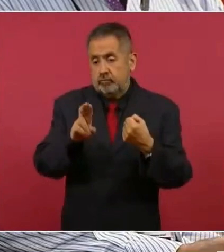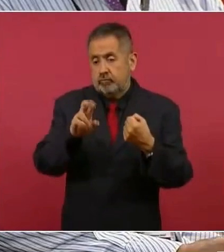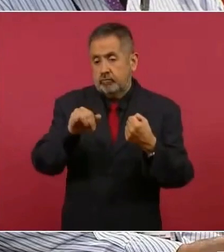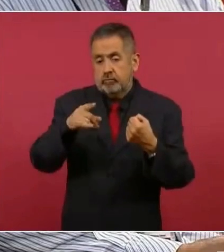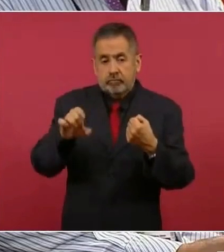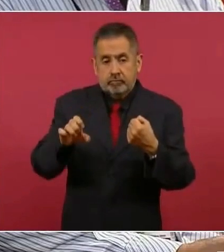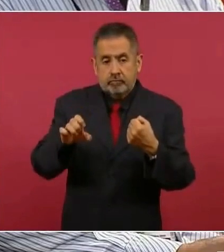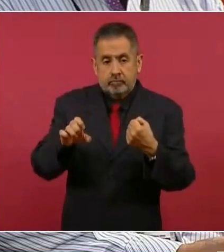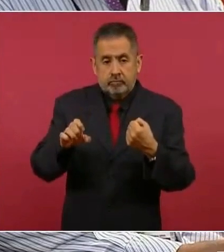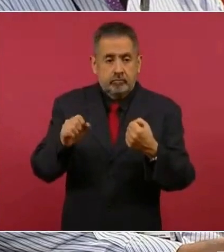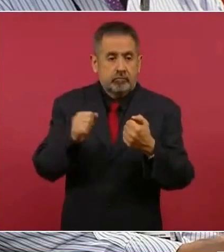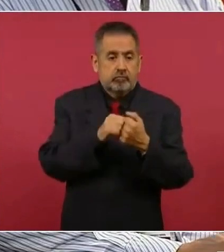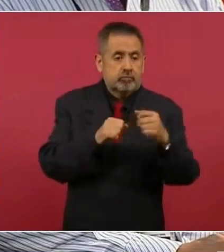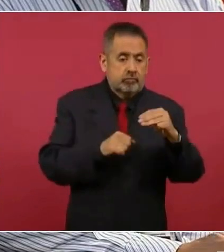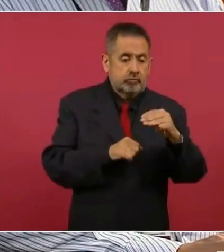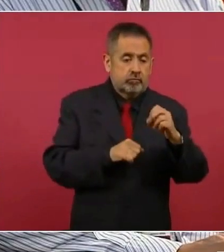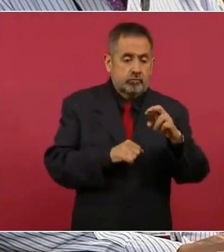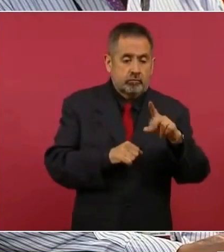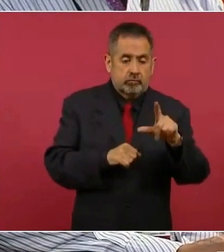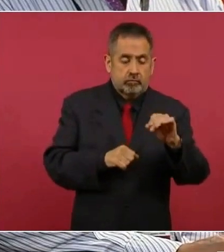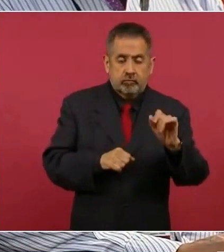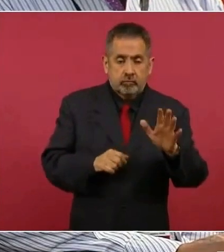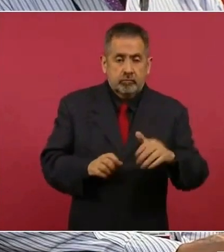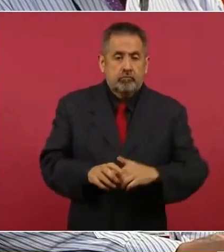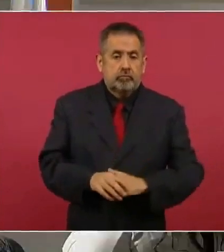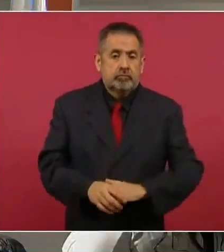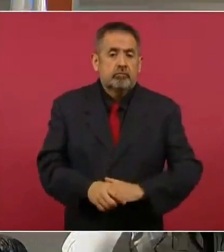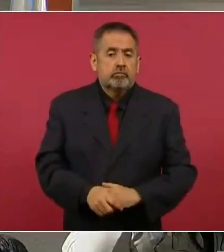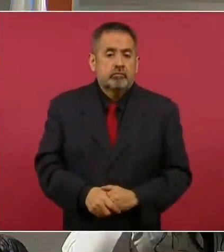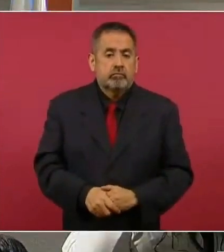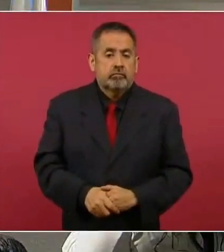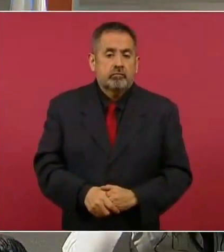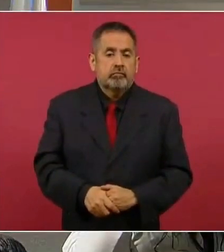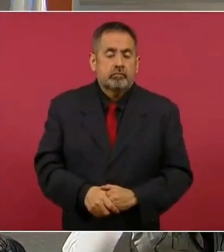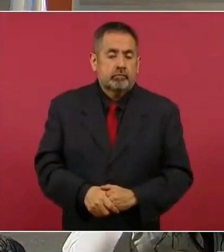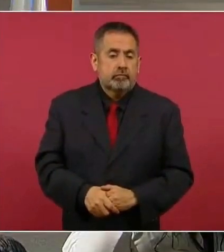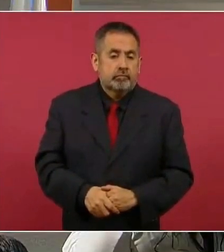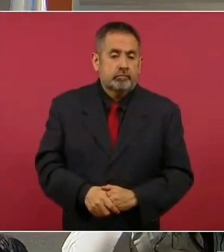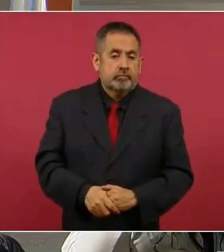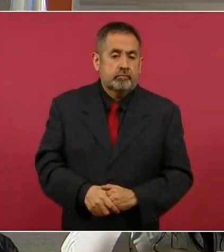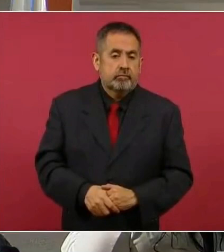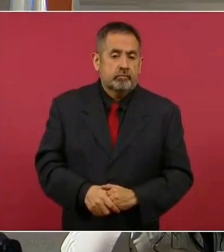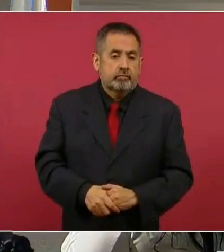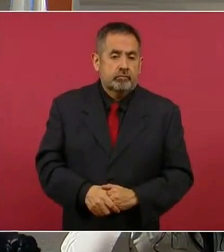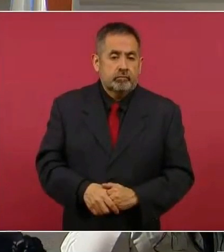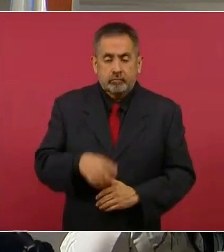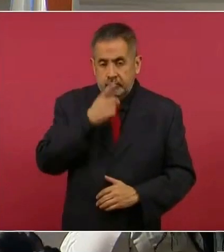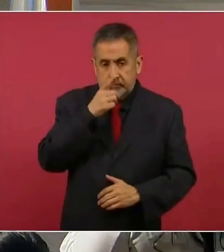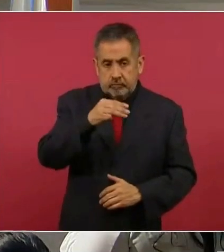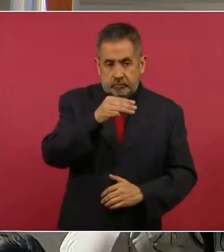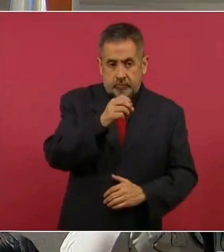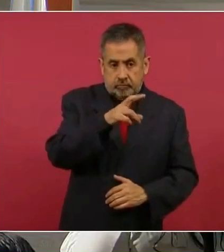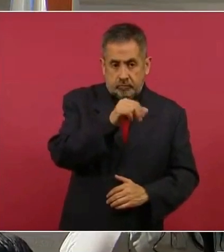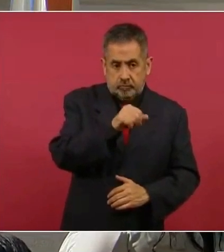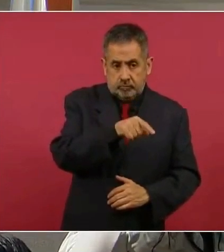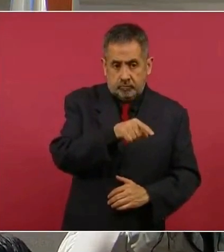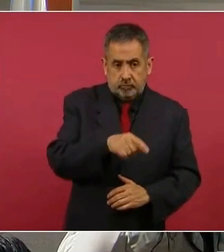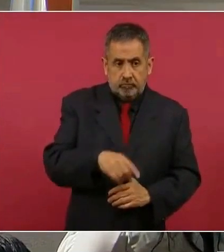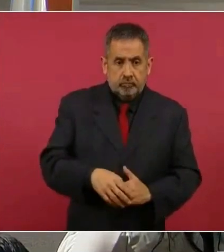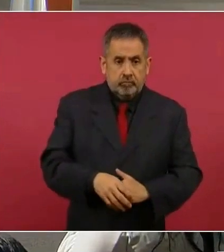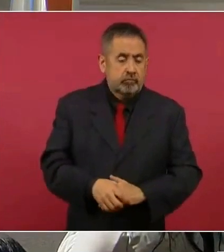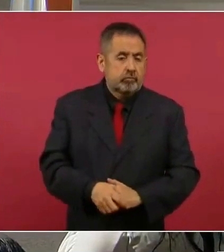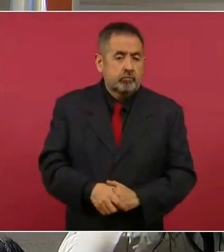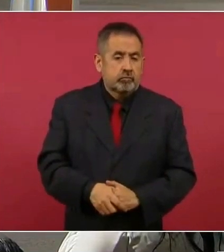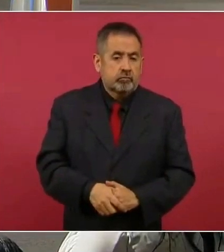no con Morelos, dice. Sí. ¿Te dice Morelos? Morelos. Sí,